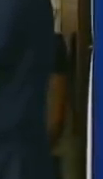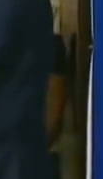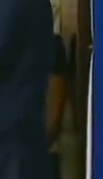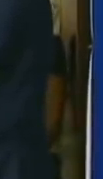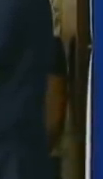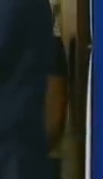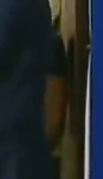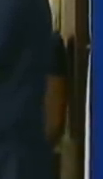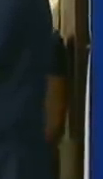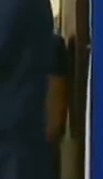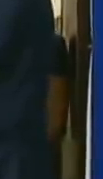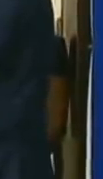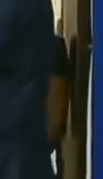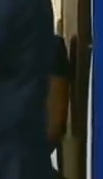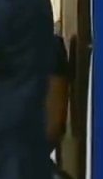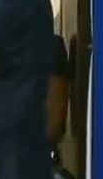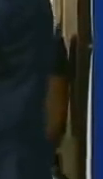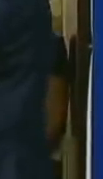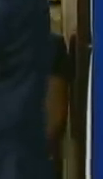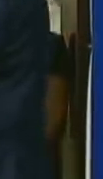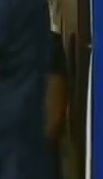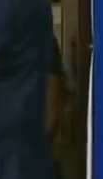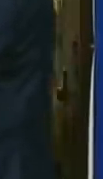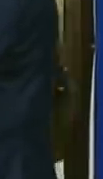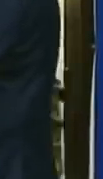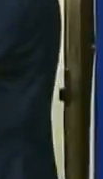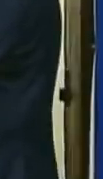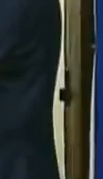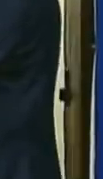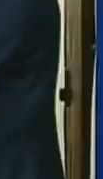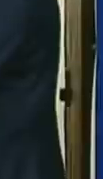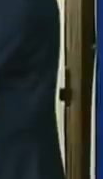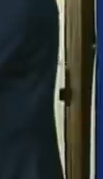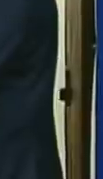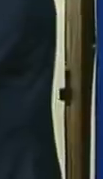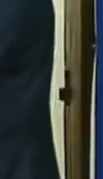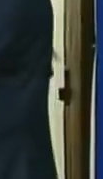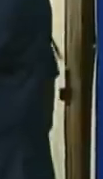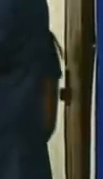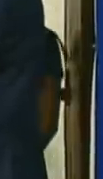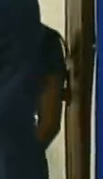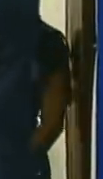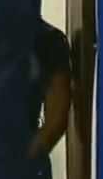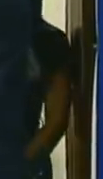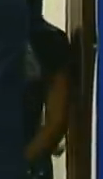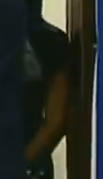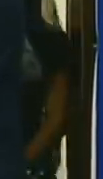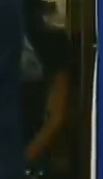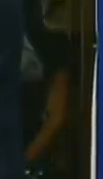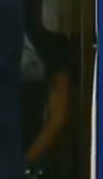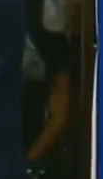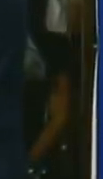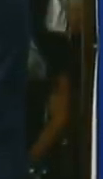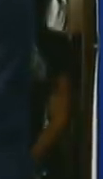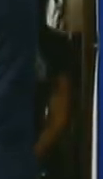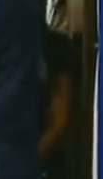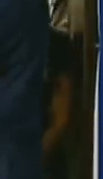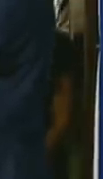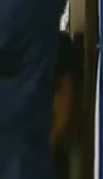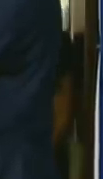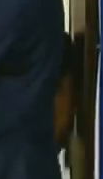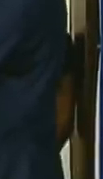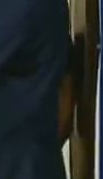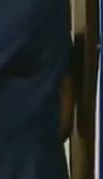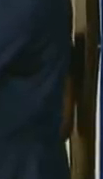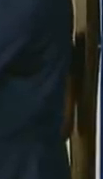le acompaña en este gobierno bolivariano en lo que ha sido la ejecución también de estas políticas públicas que se vienen a consolidar dentro del